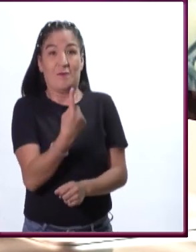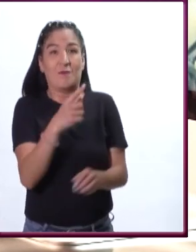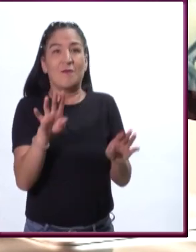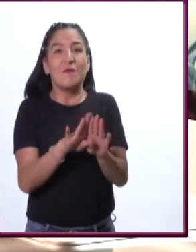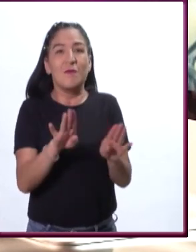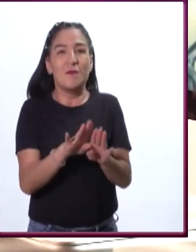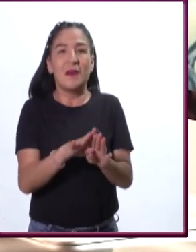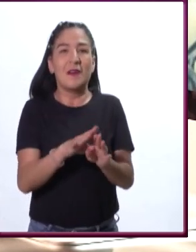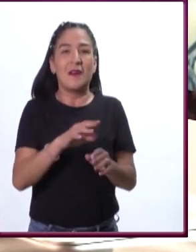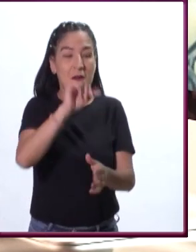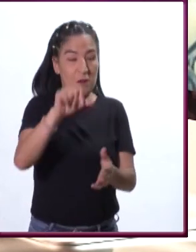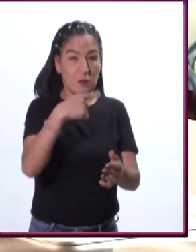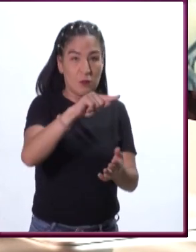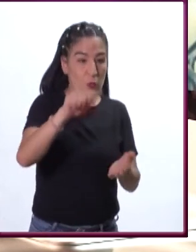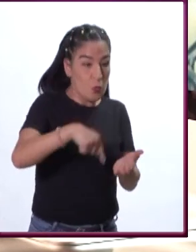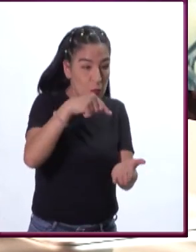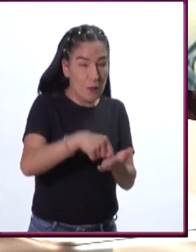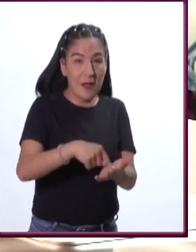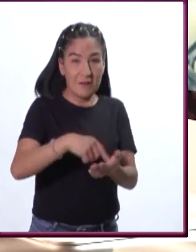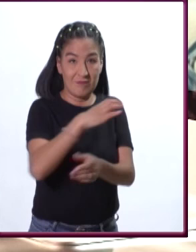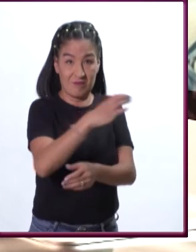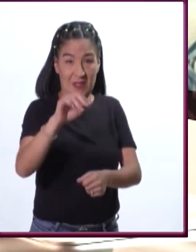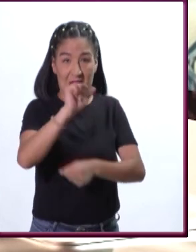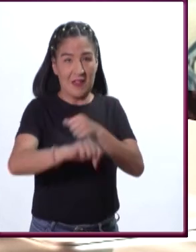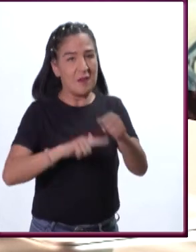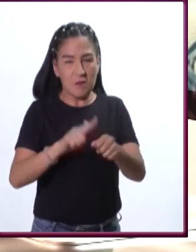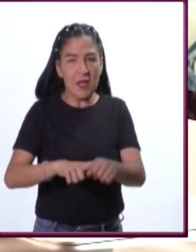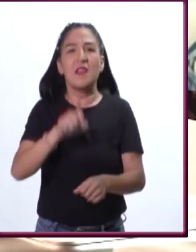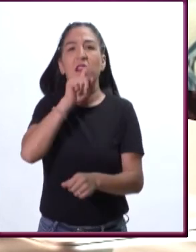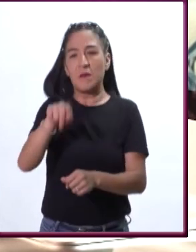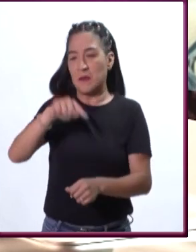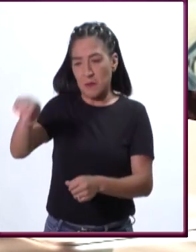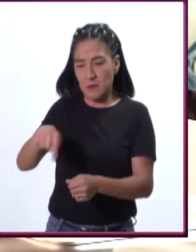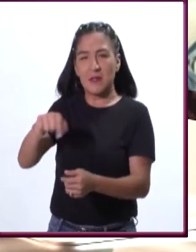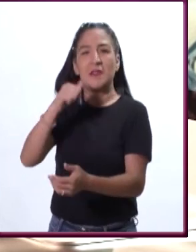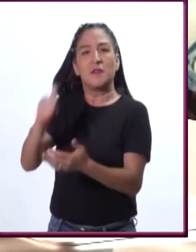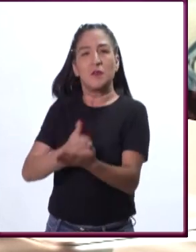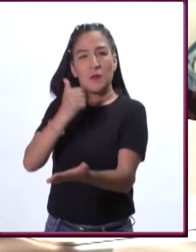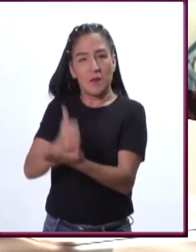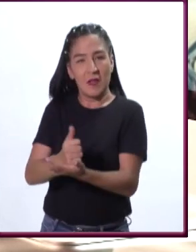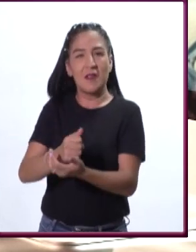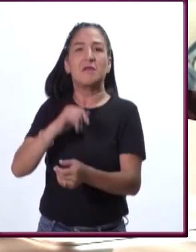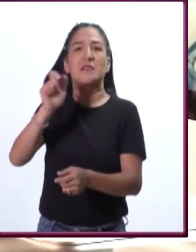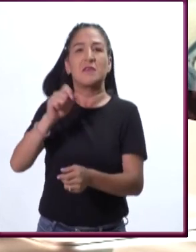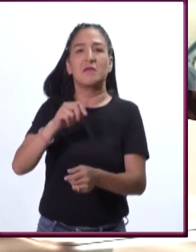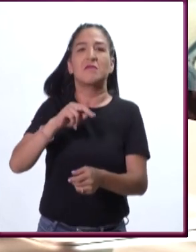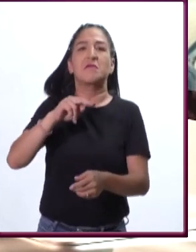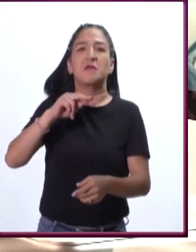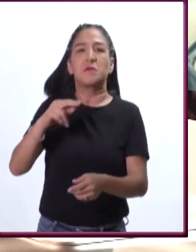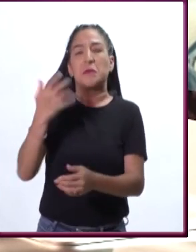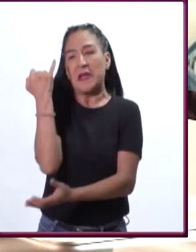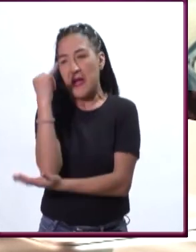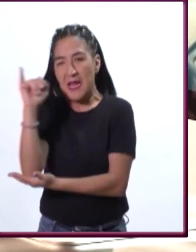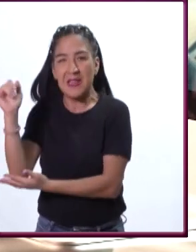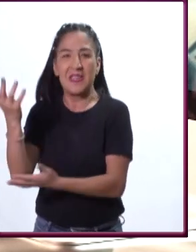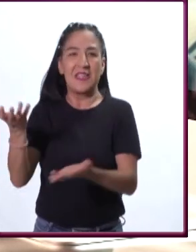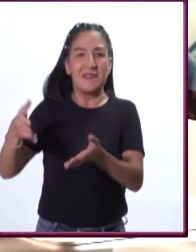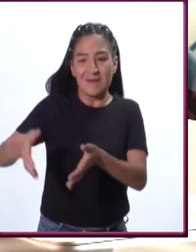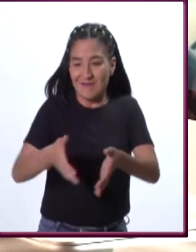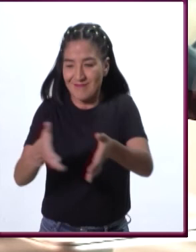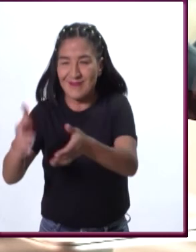las áreas agropecuarias, en las zonas urbanas, en los jardines, en los camellones,